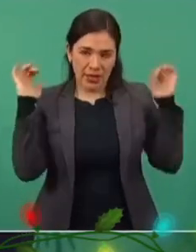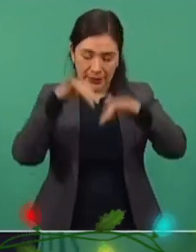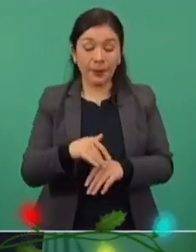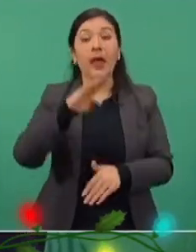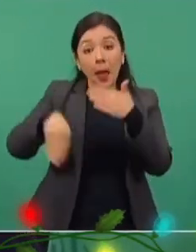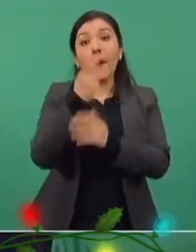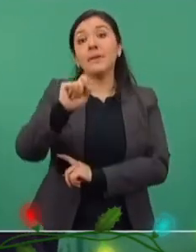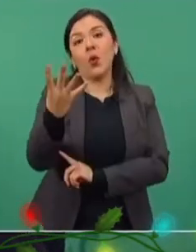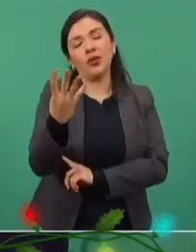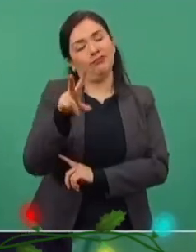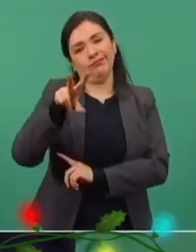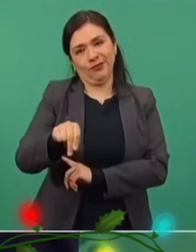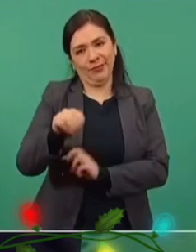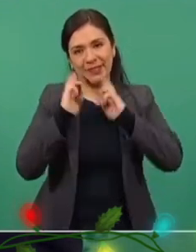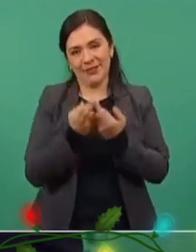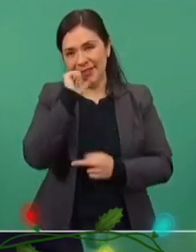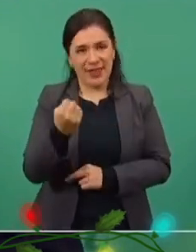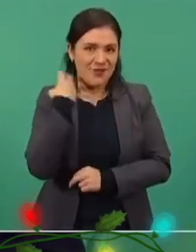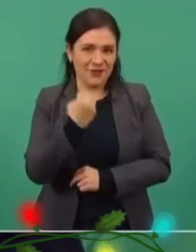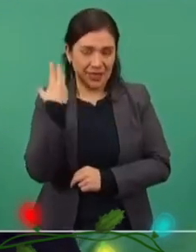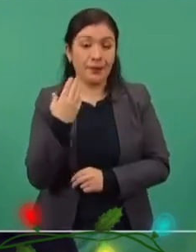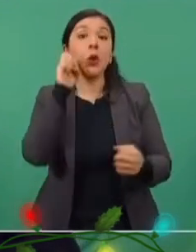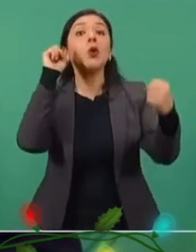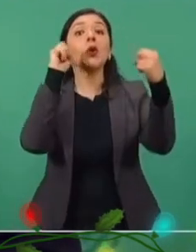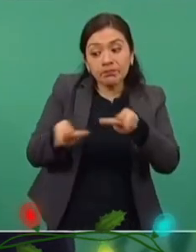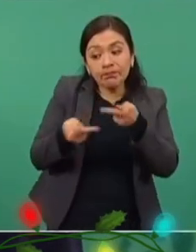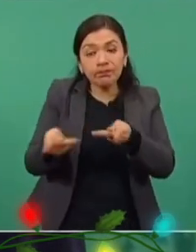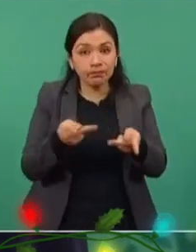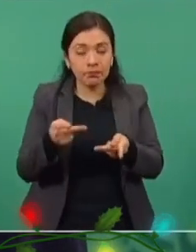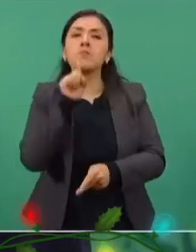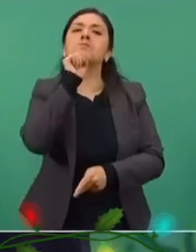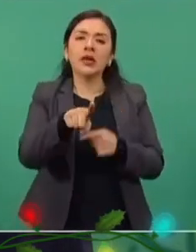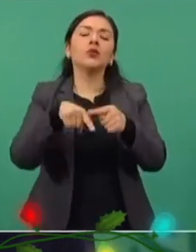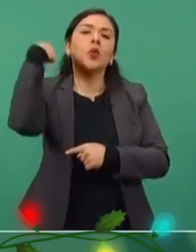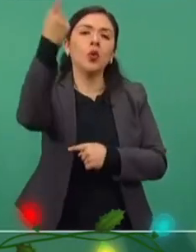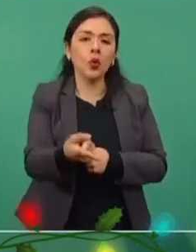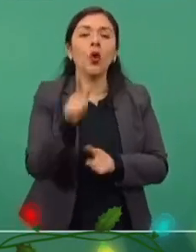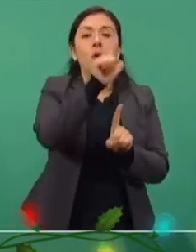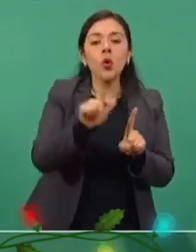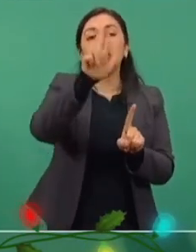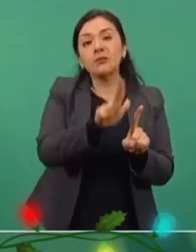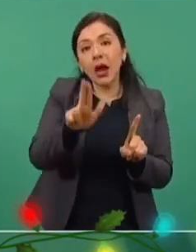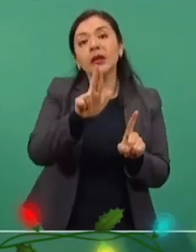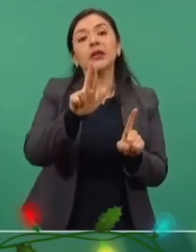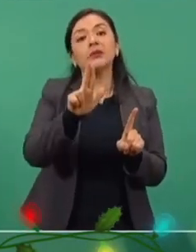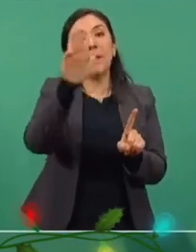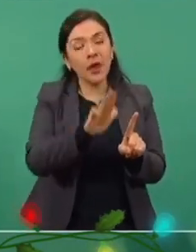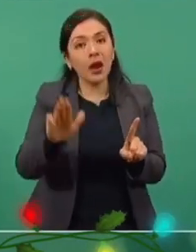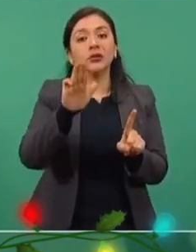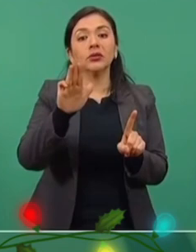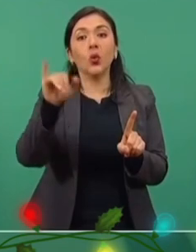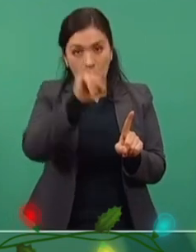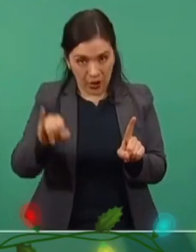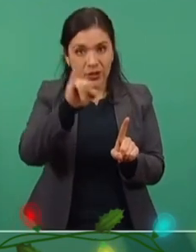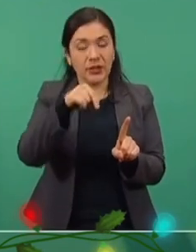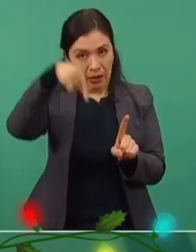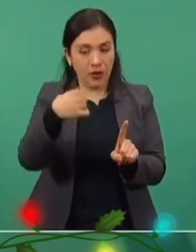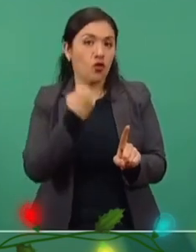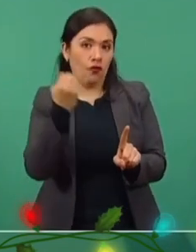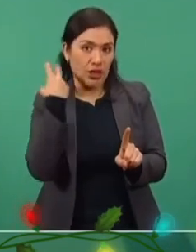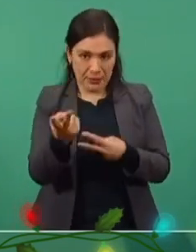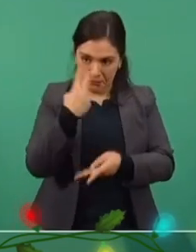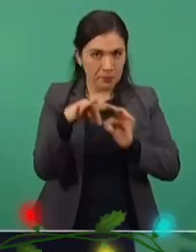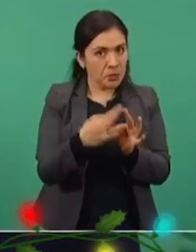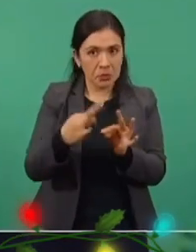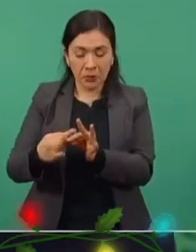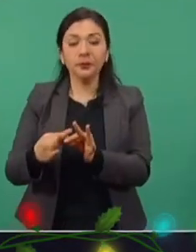del 24 no, en la mañana. Y nos vemos el lunes, vemos lo mismo, estamos lunes, martes, miércoles, jueves, también en la mañana,